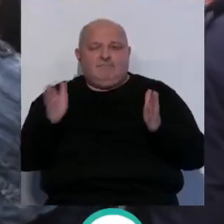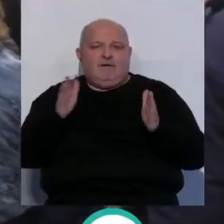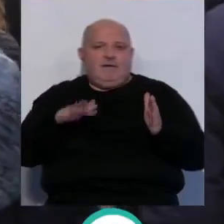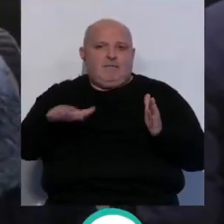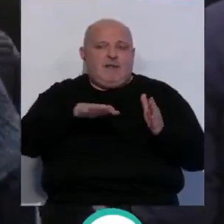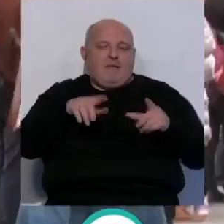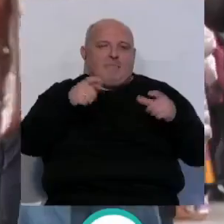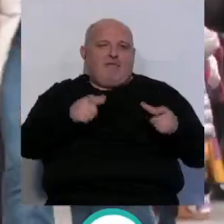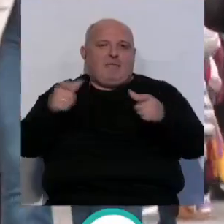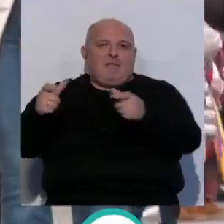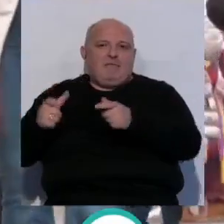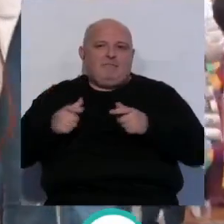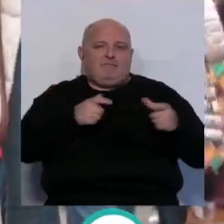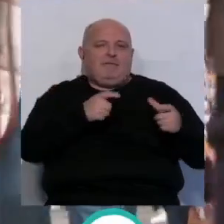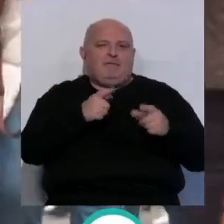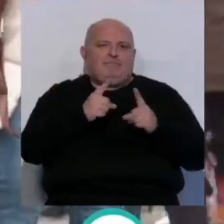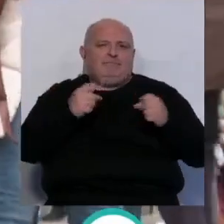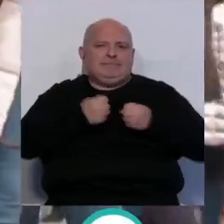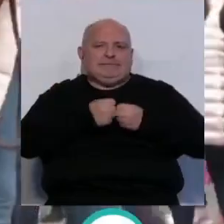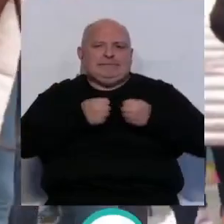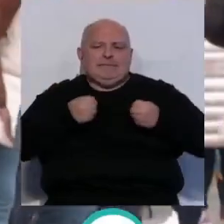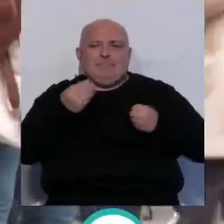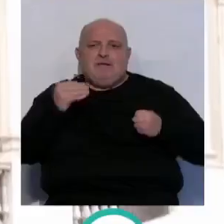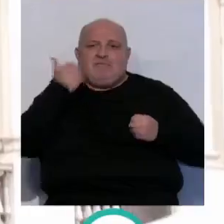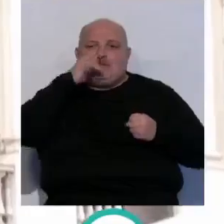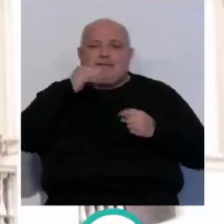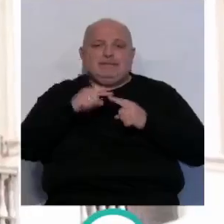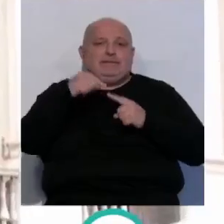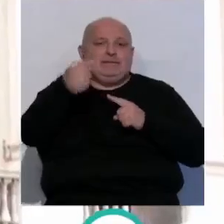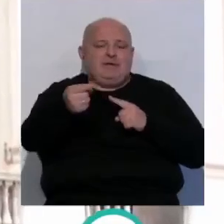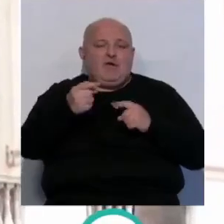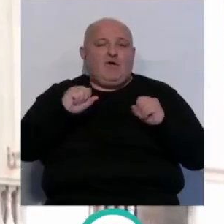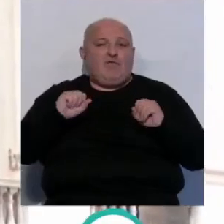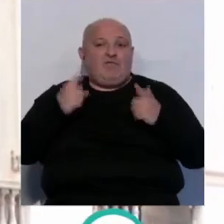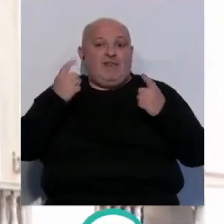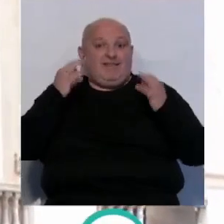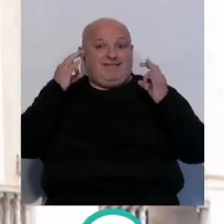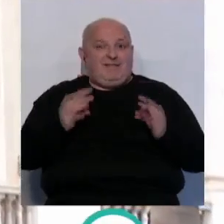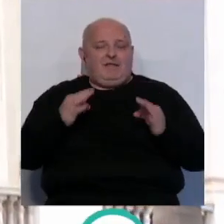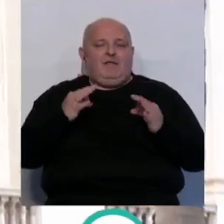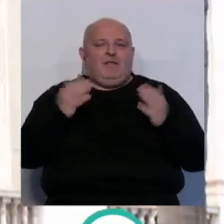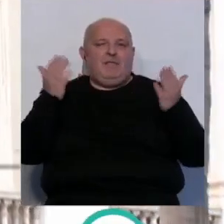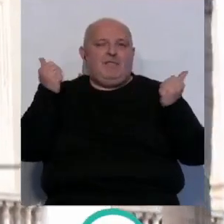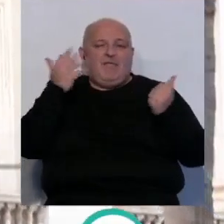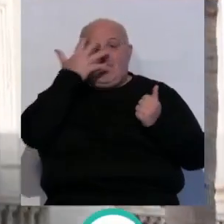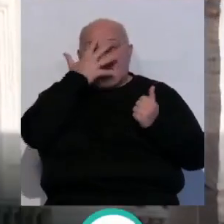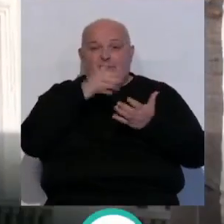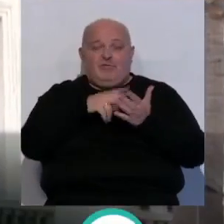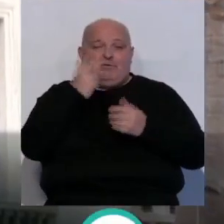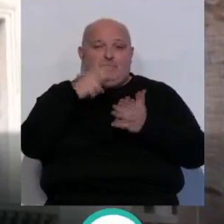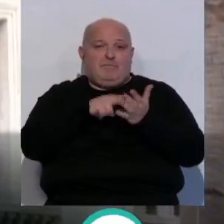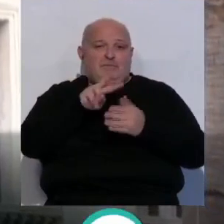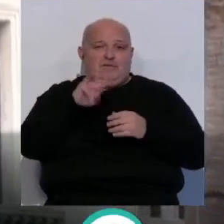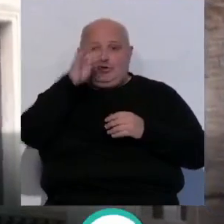plazas e incluso algunos lo alargarán hasta el próximo fin de semana, oficialmente, Cádiz se despedirá de su carnaval 2023